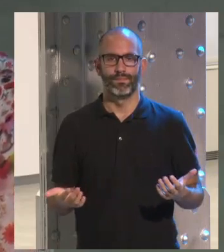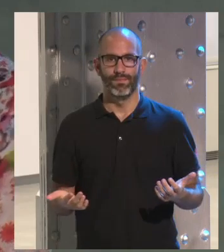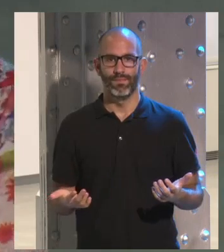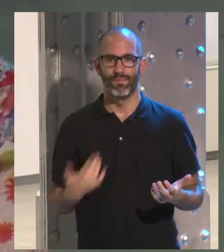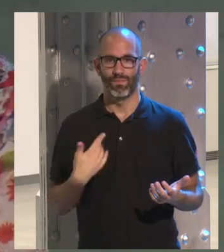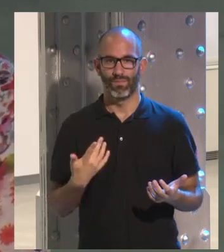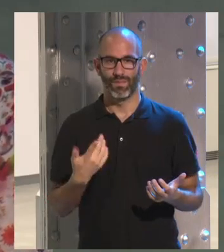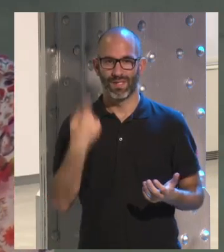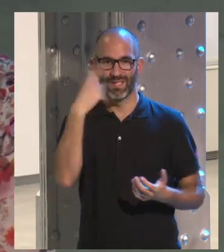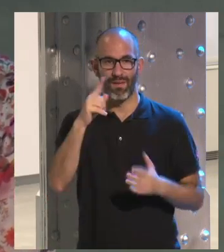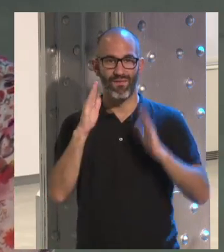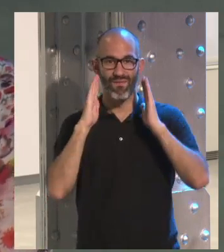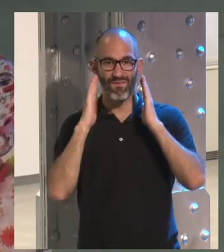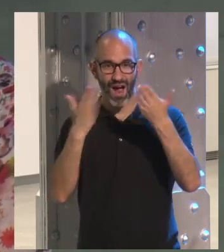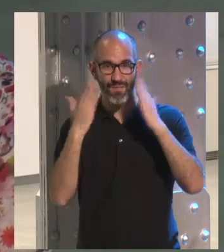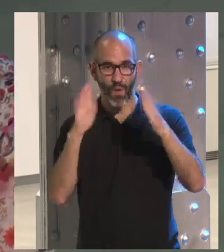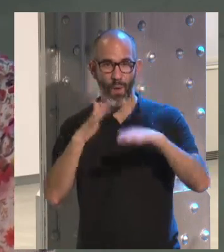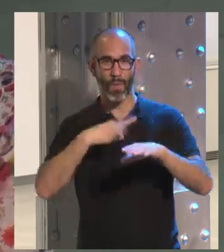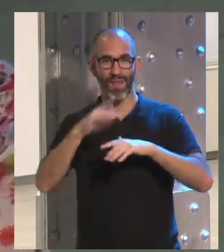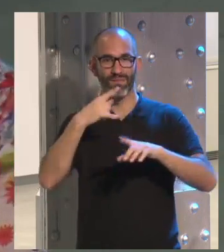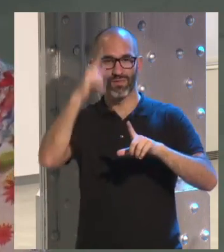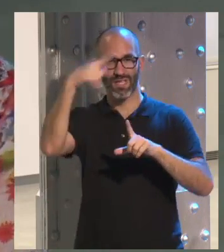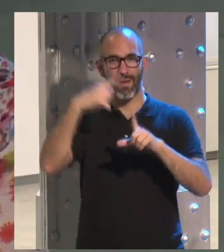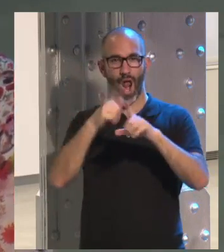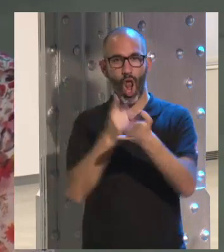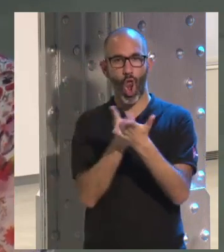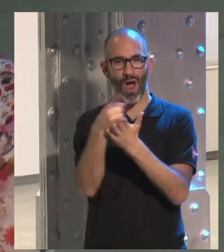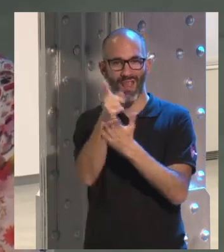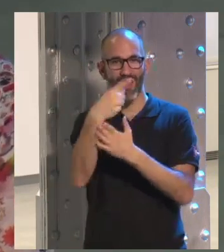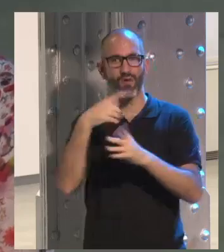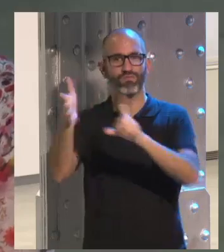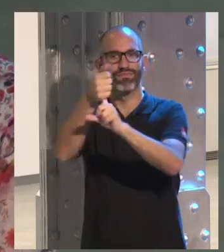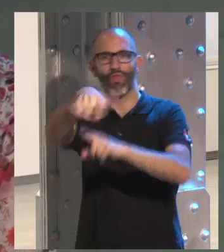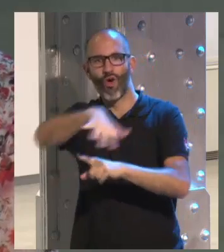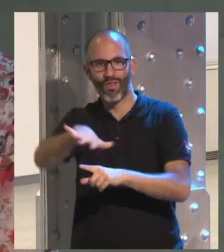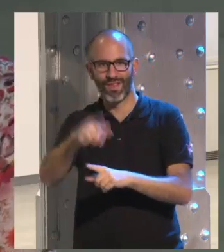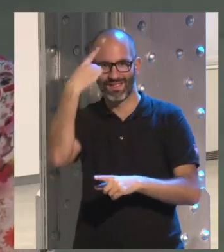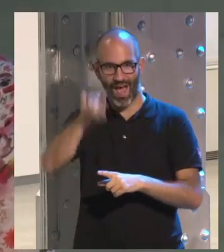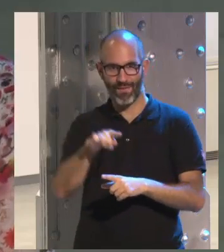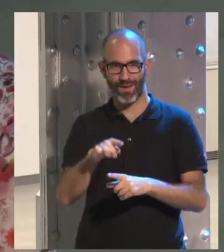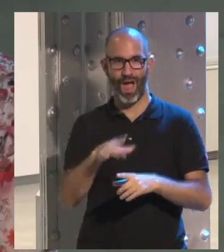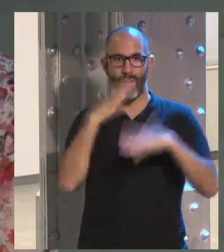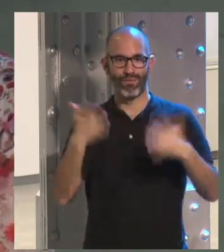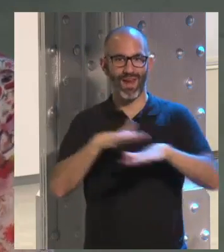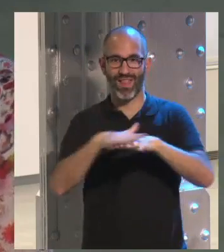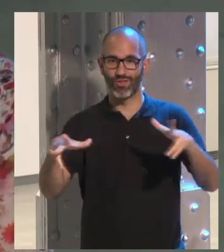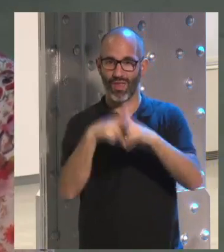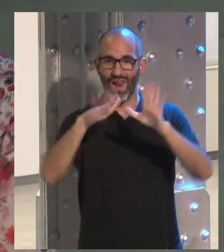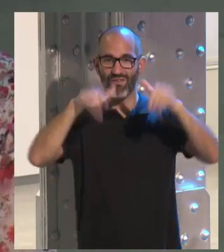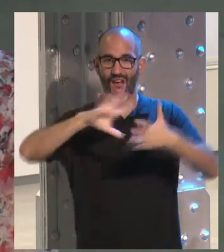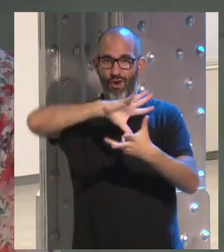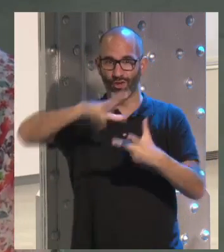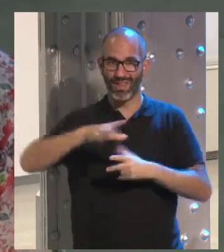Ese sistema que tiene Facebook de localizar a personas, de me encuentro bien, es decir, las redes sociales se convirtieron en noticia porque